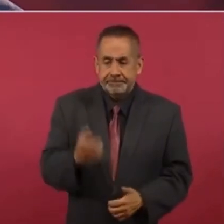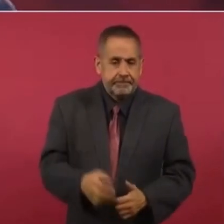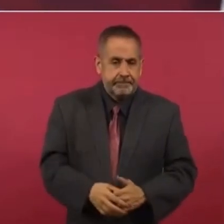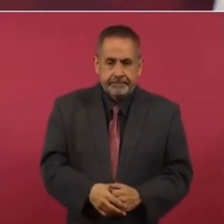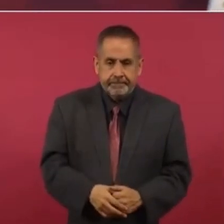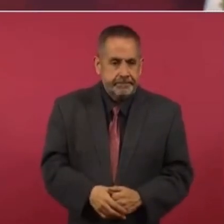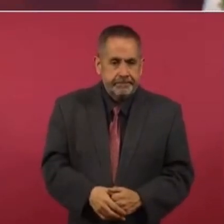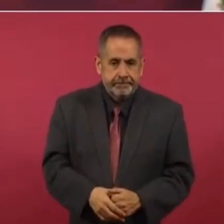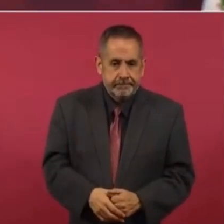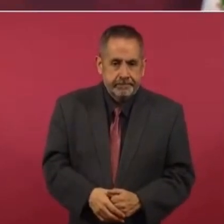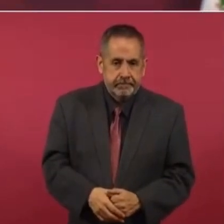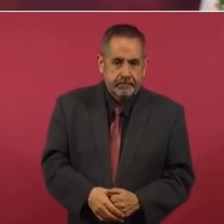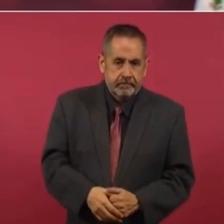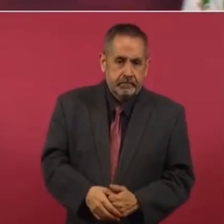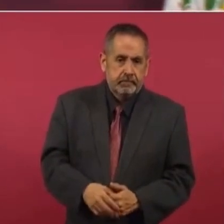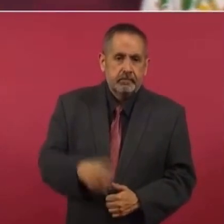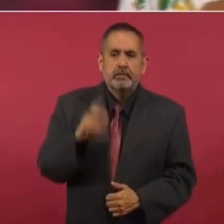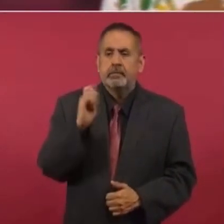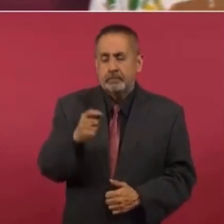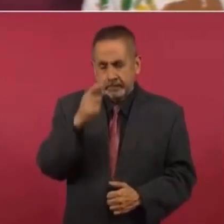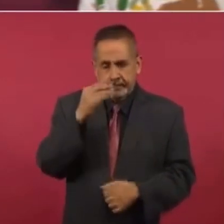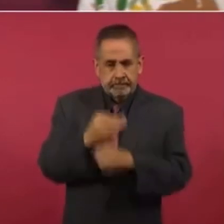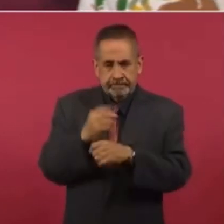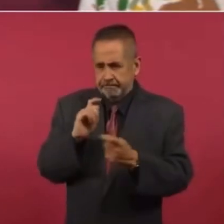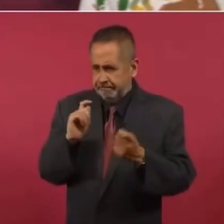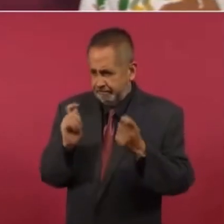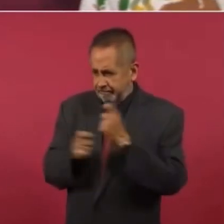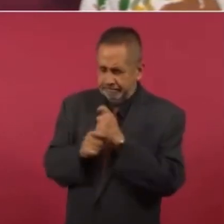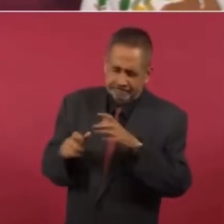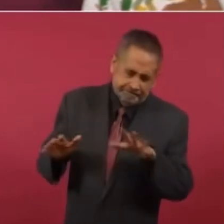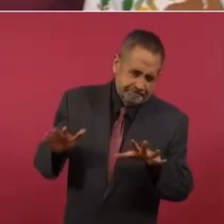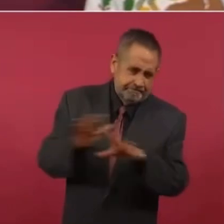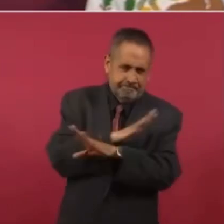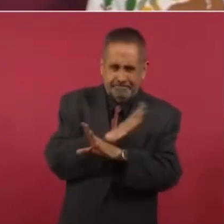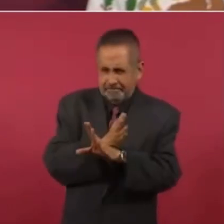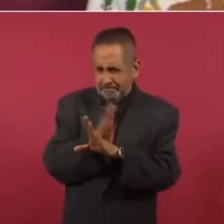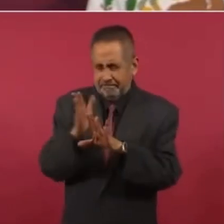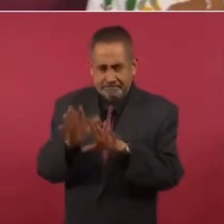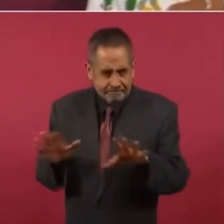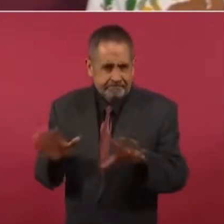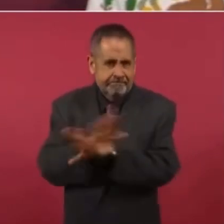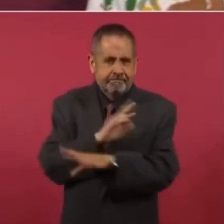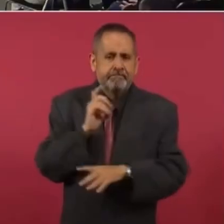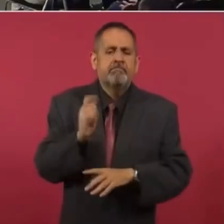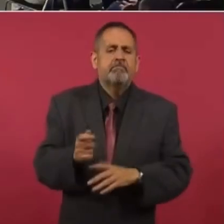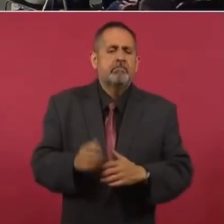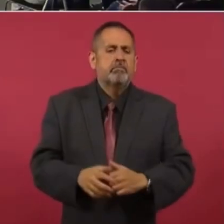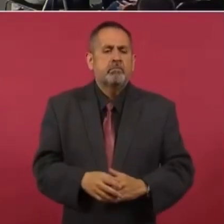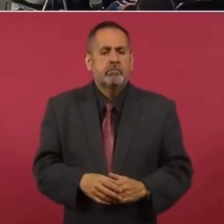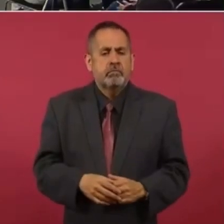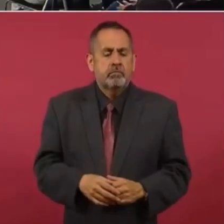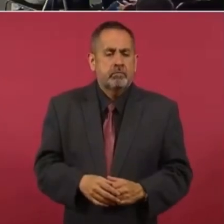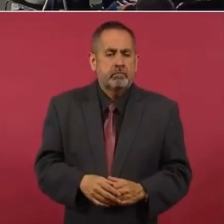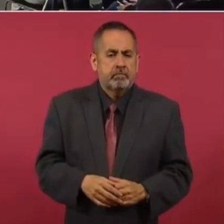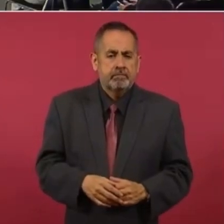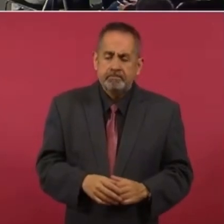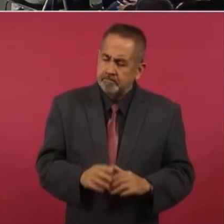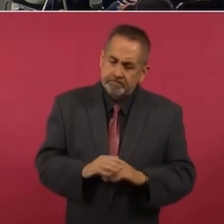Entonces, ¿qué es el cambio ahora? Es ya no